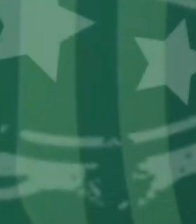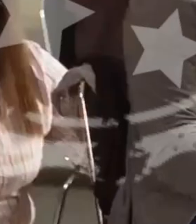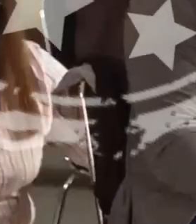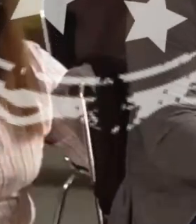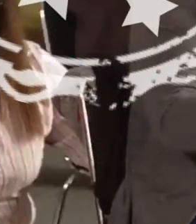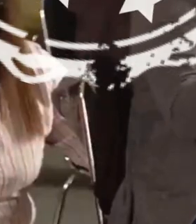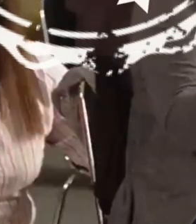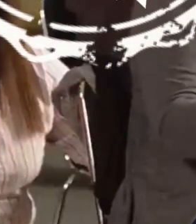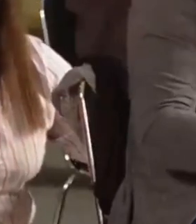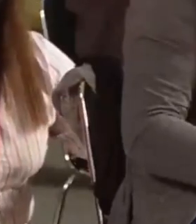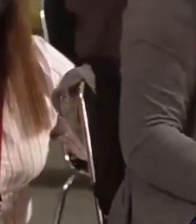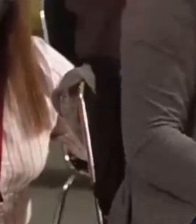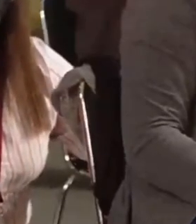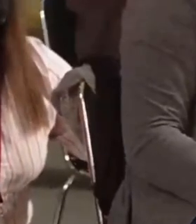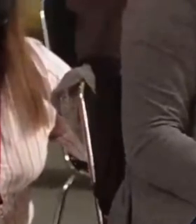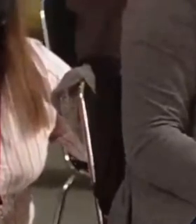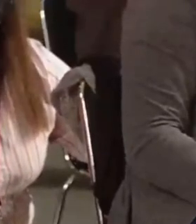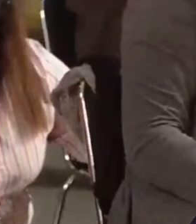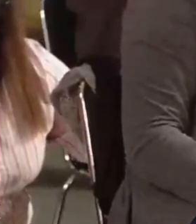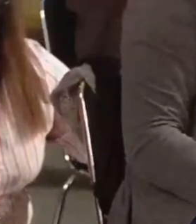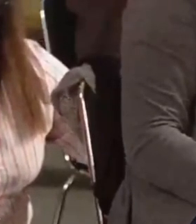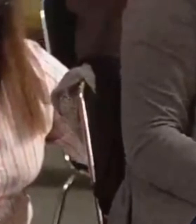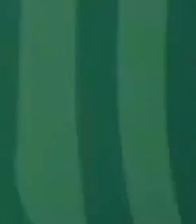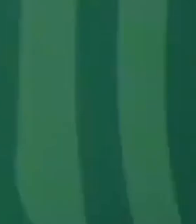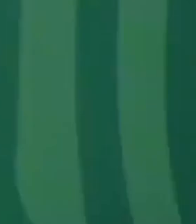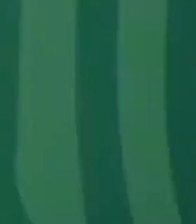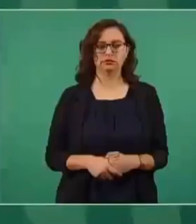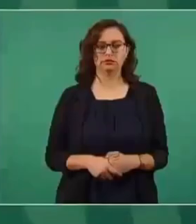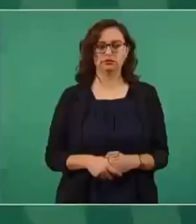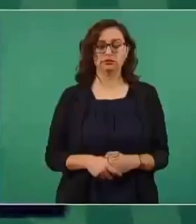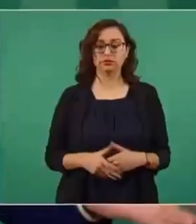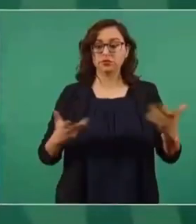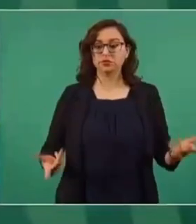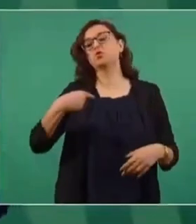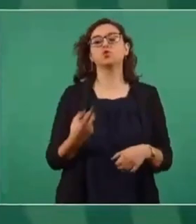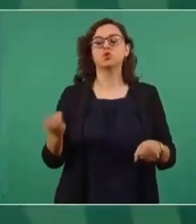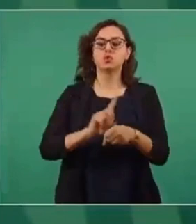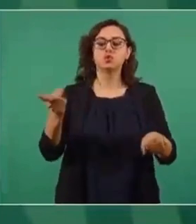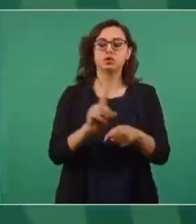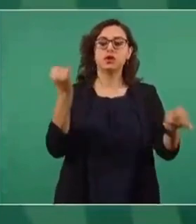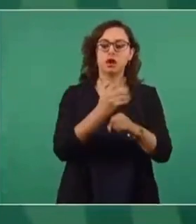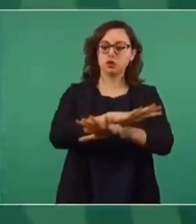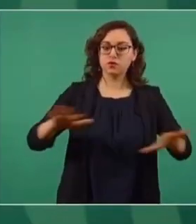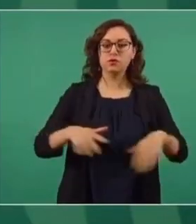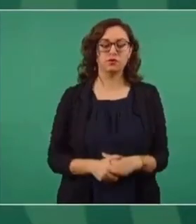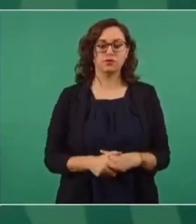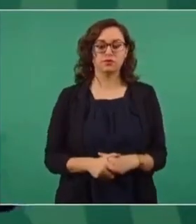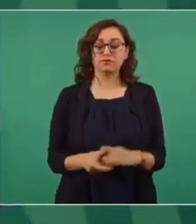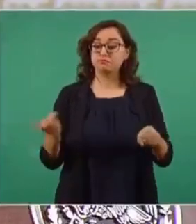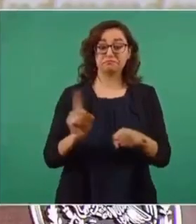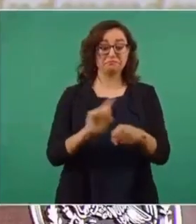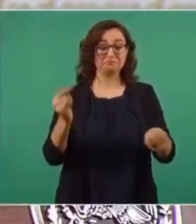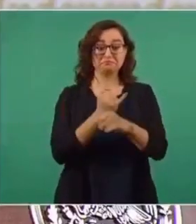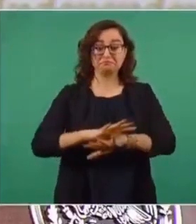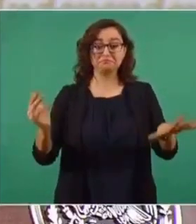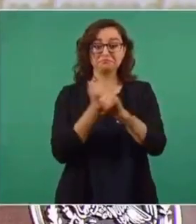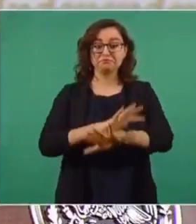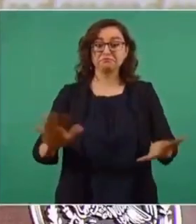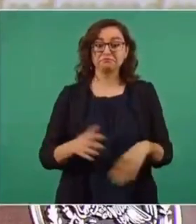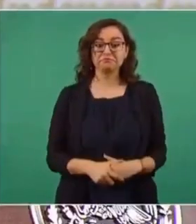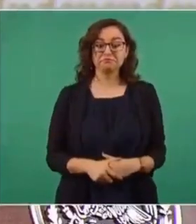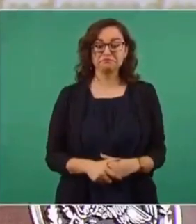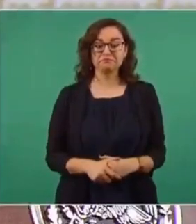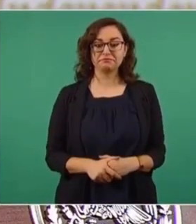¿Se considera que hubo propaganda? Constantemente estoy informando, bueno, todos los días informo, todos los días estoy informando